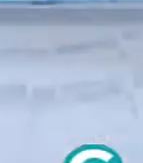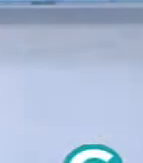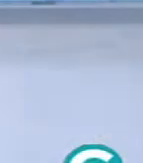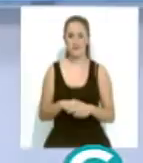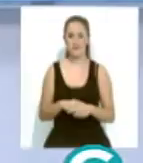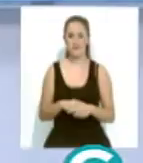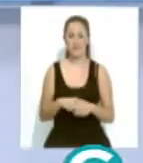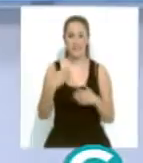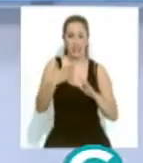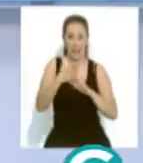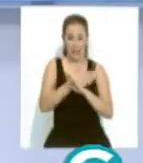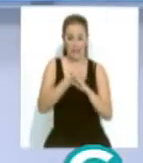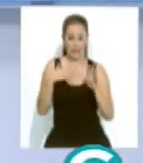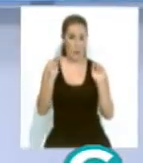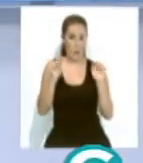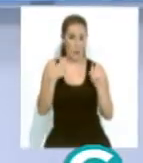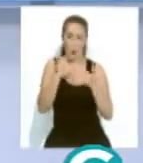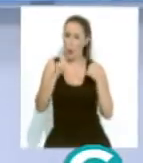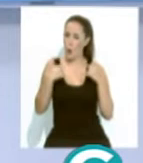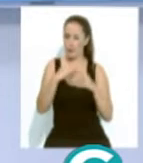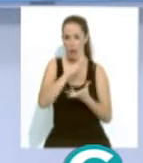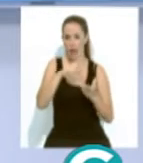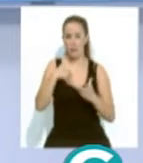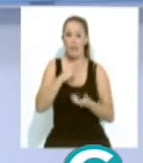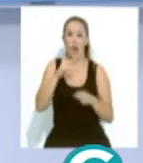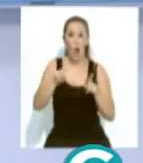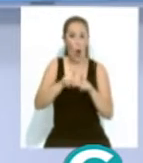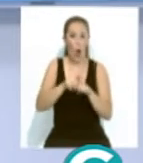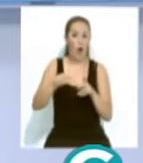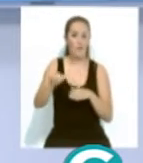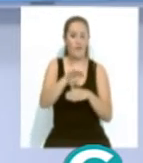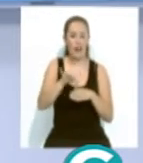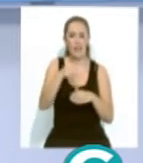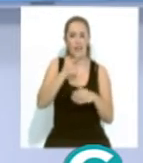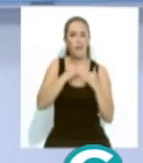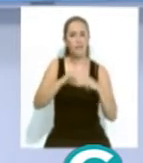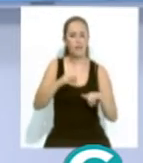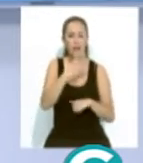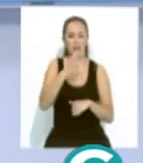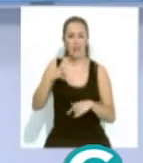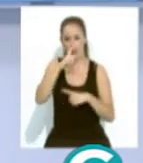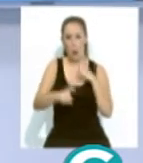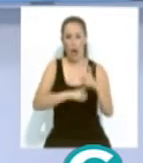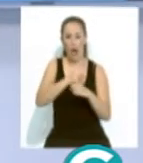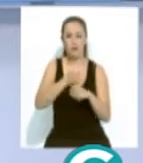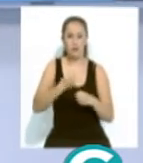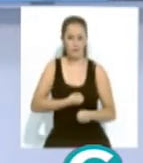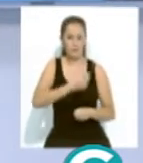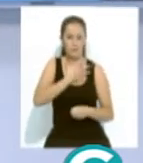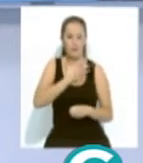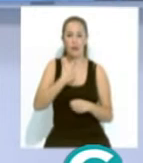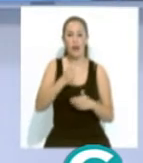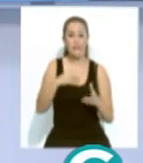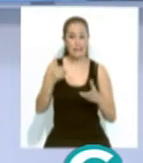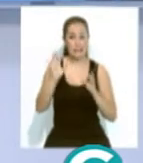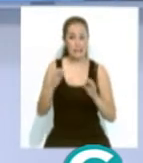Y antes de despedirnos un último apunte. La Cofra de Adafligidos está celebrando su 300 aniversario devocional. Así la